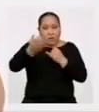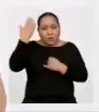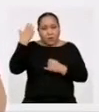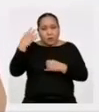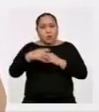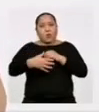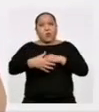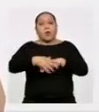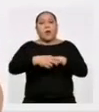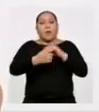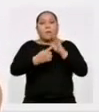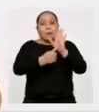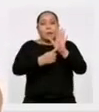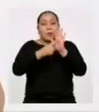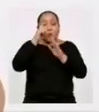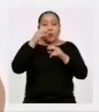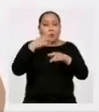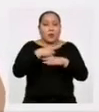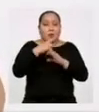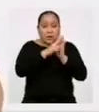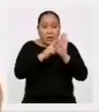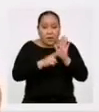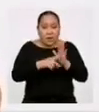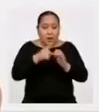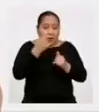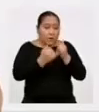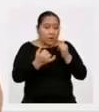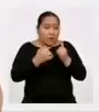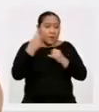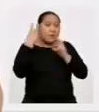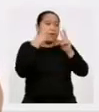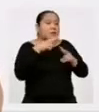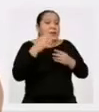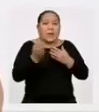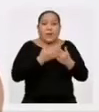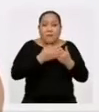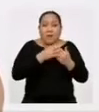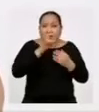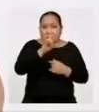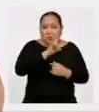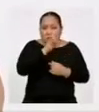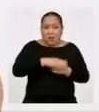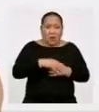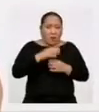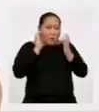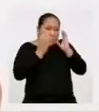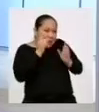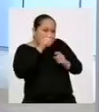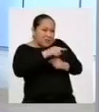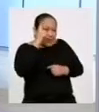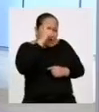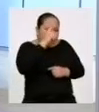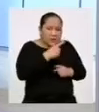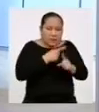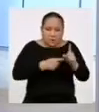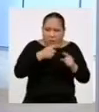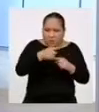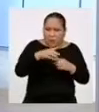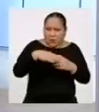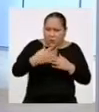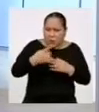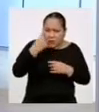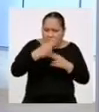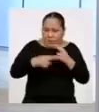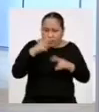presenté una fórmula? Al final te diste cuenta que era muy sencillo Por más que parezca lo contrario Es verdad,